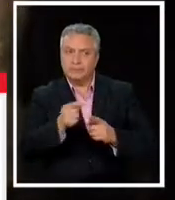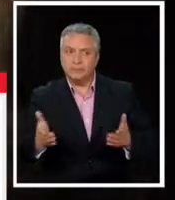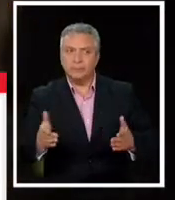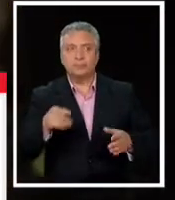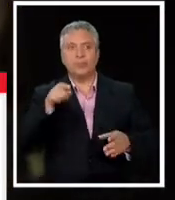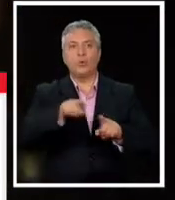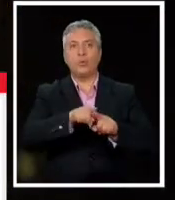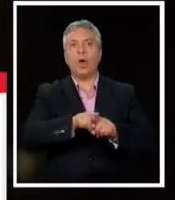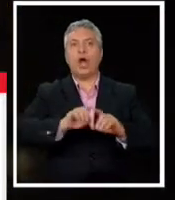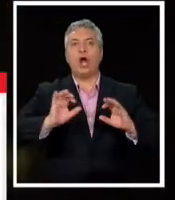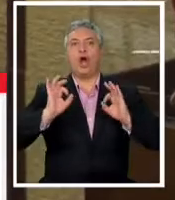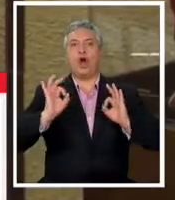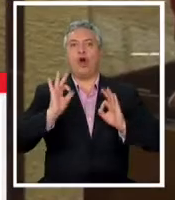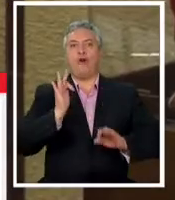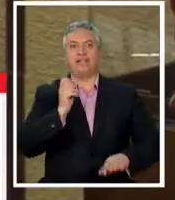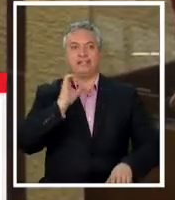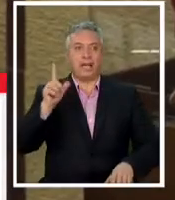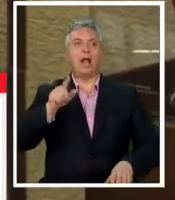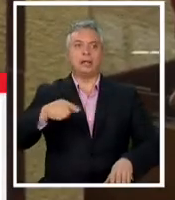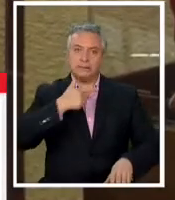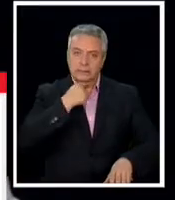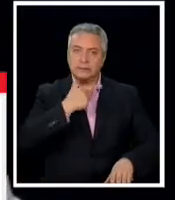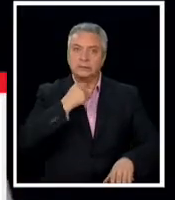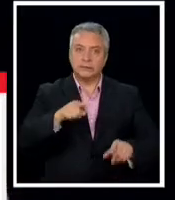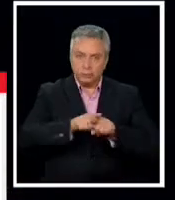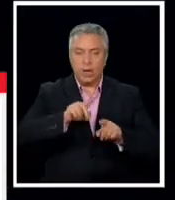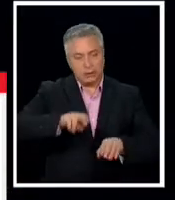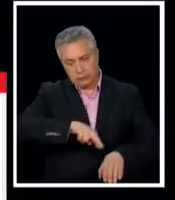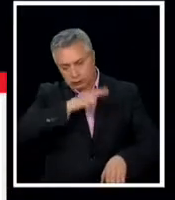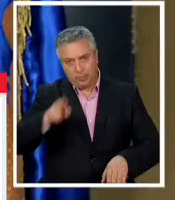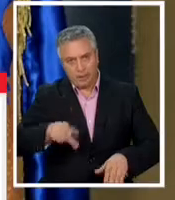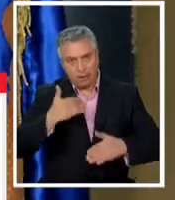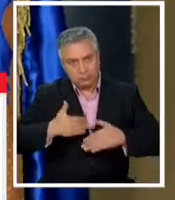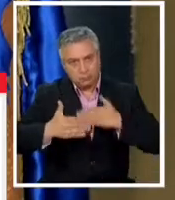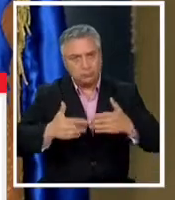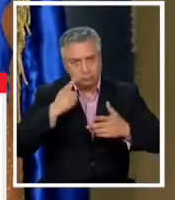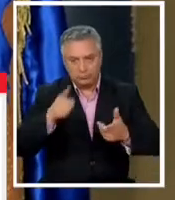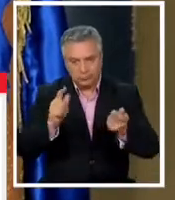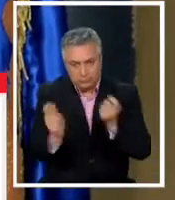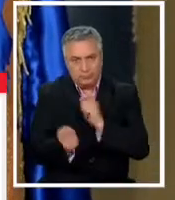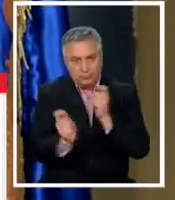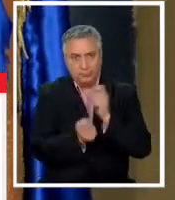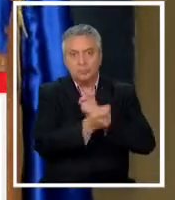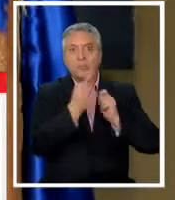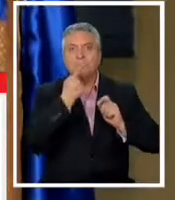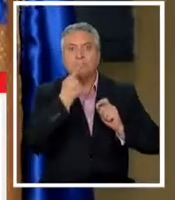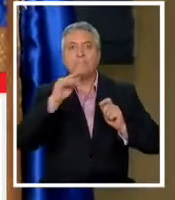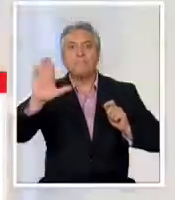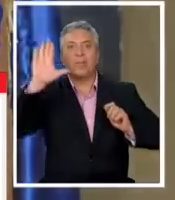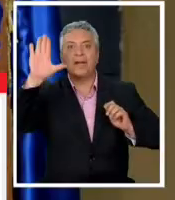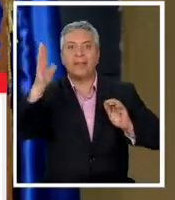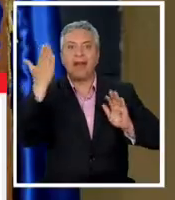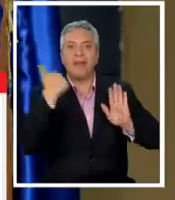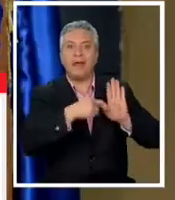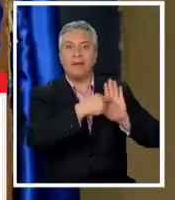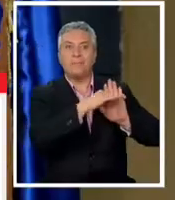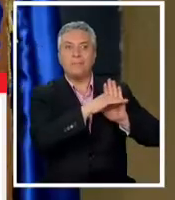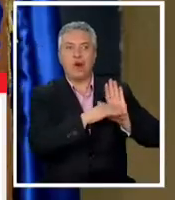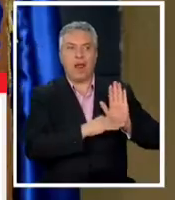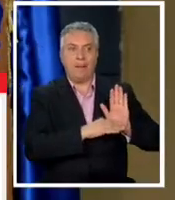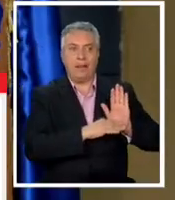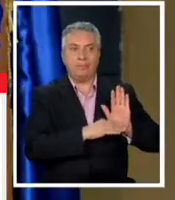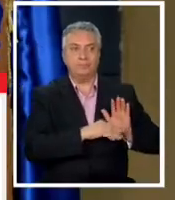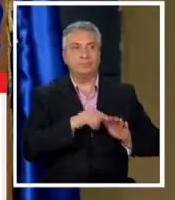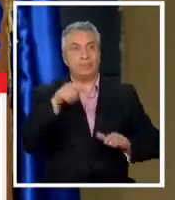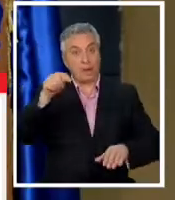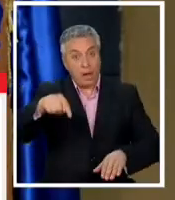oficialista que apuesta por recuperar la agenda para iniciar las transformaciones prometidas en el programa de gobierno. Una oportunidad para dejar